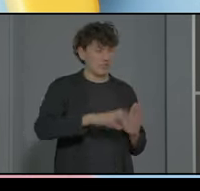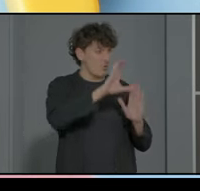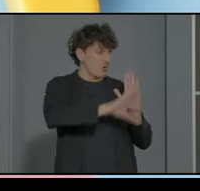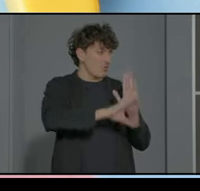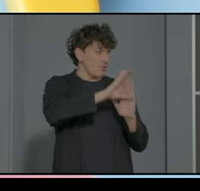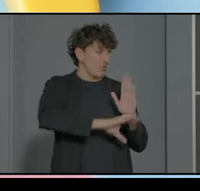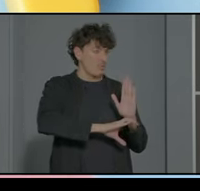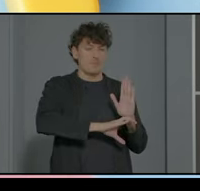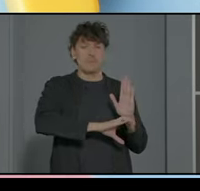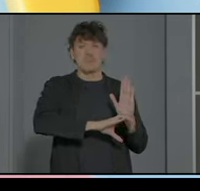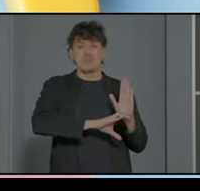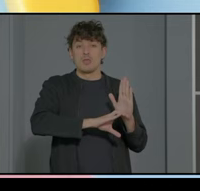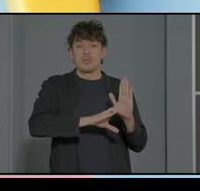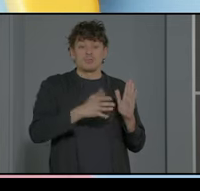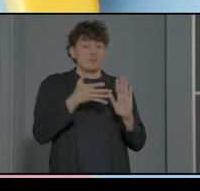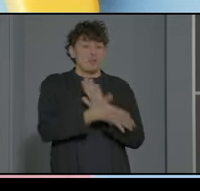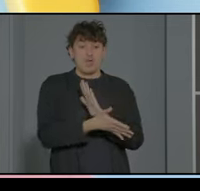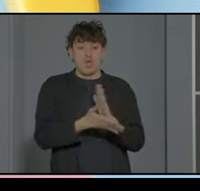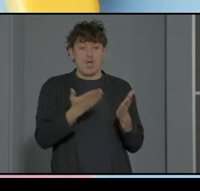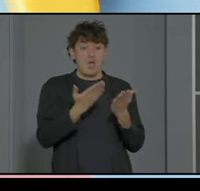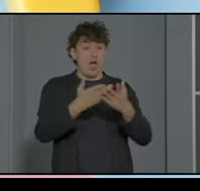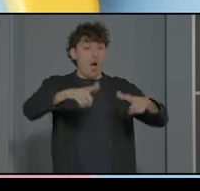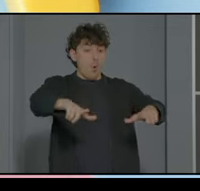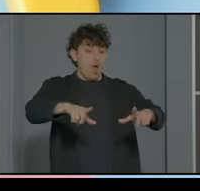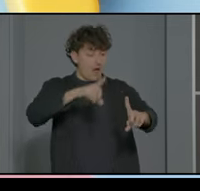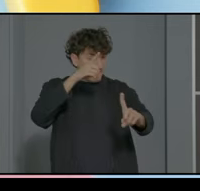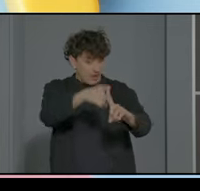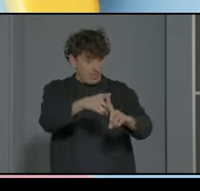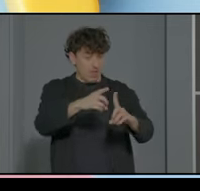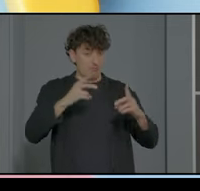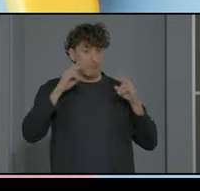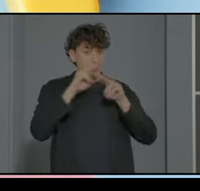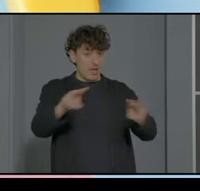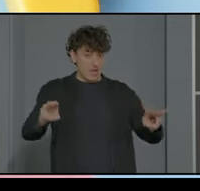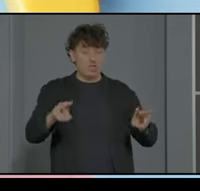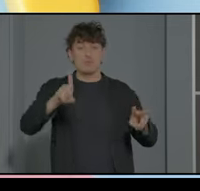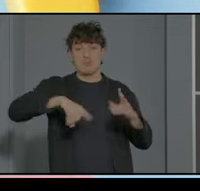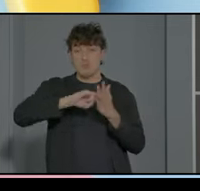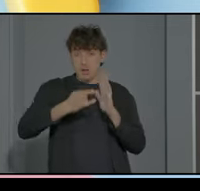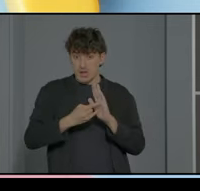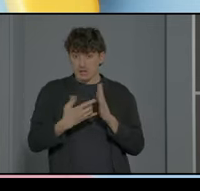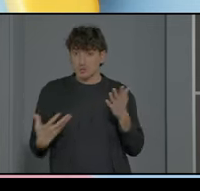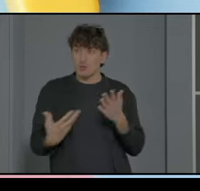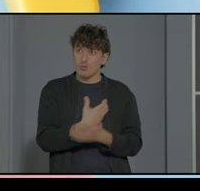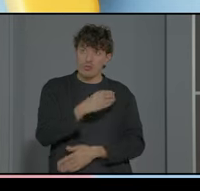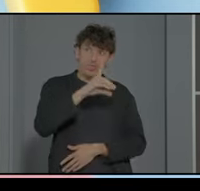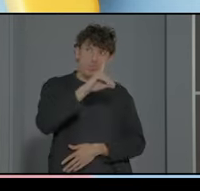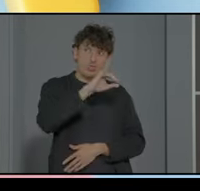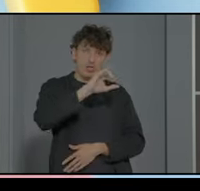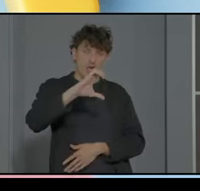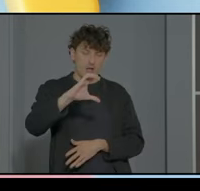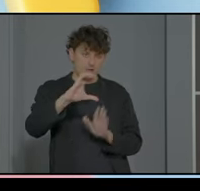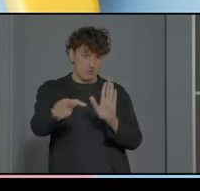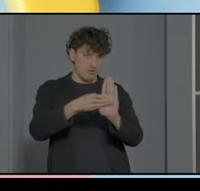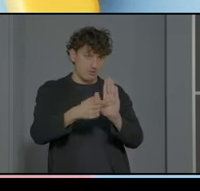que se van a dar a hacer visibles en el propio valor de referencia como en el plan de hacer un tutorial todo va a quedar reflejado en el DIAC un DIAC que